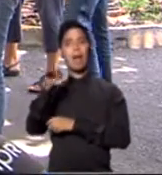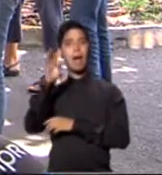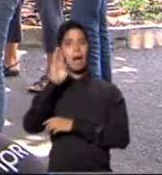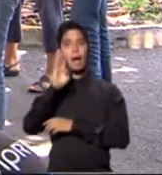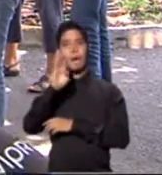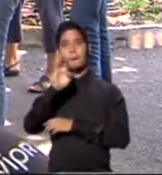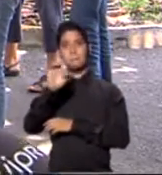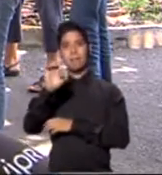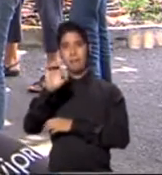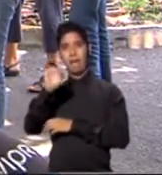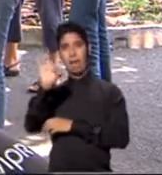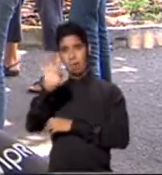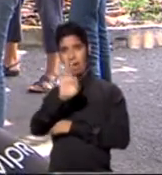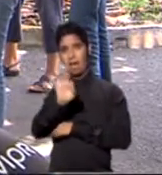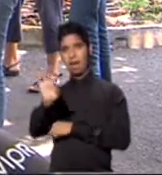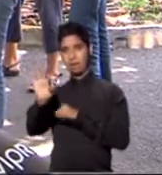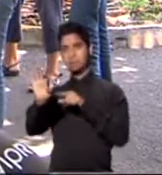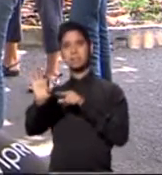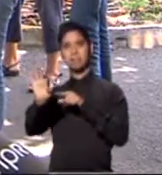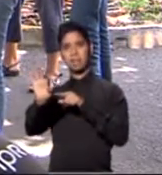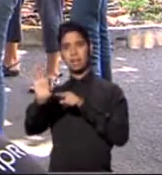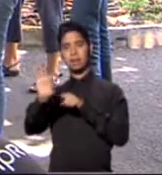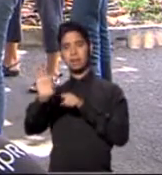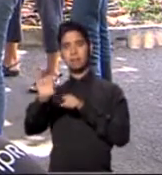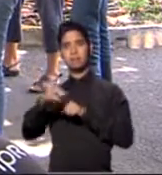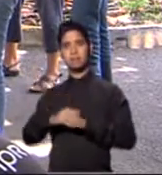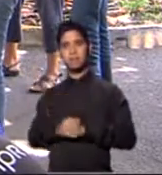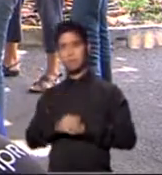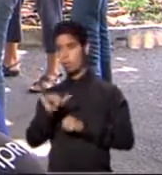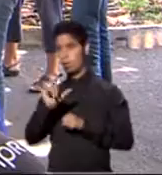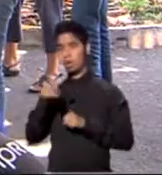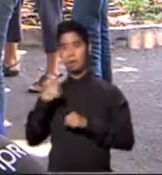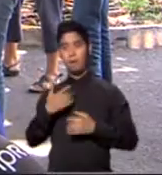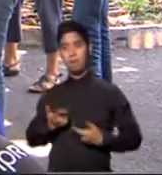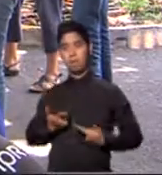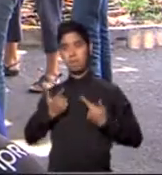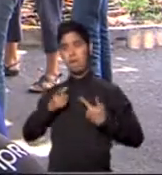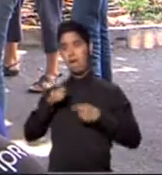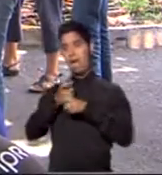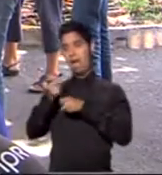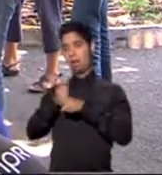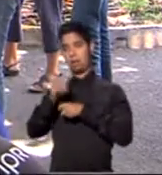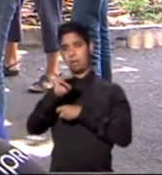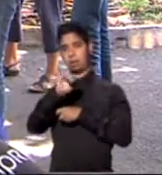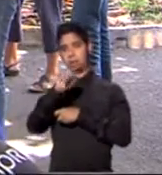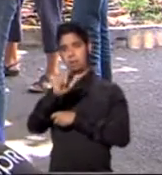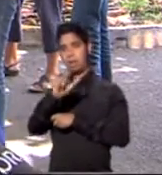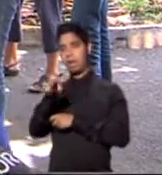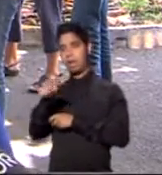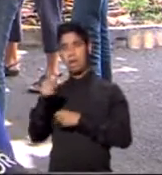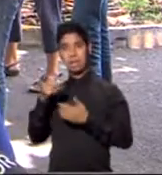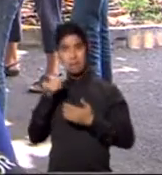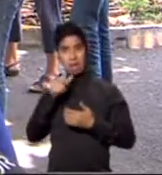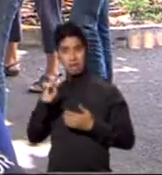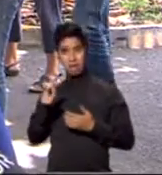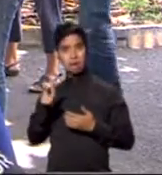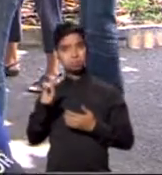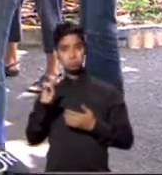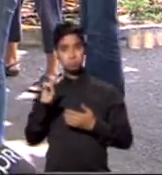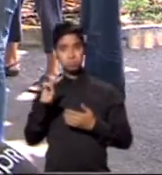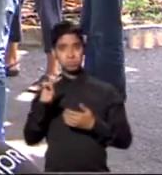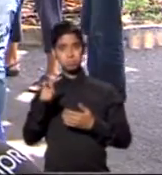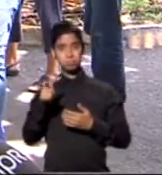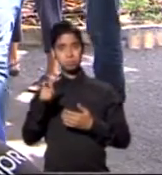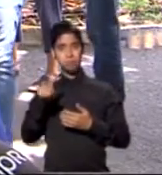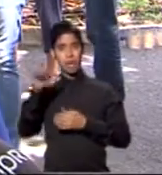vivas les afecta incluso la producción de miel. Y si matan las abejas, que son las grandes polinizadoras, no tenemos agricultura.